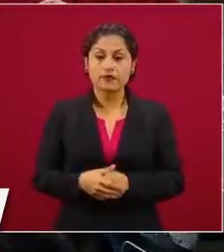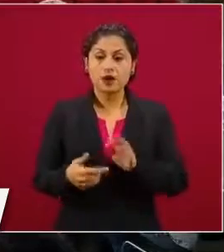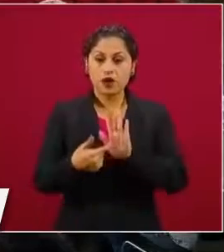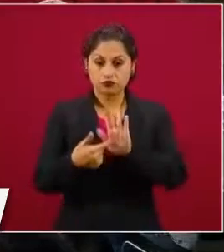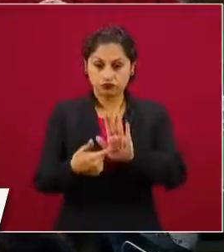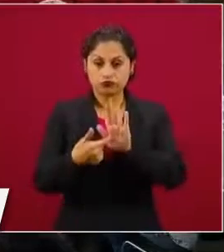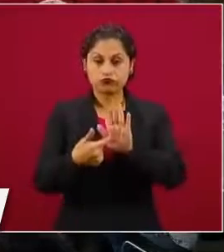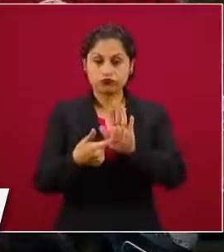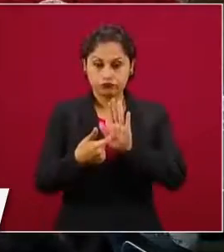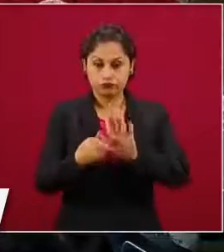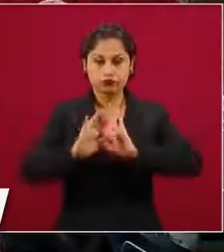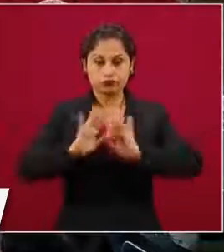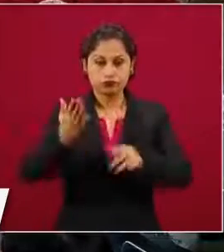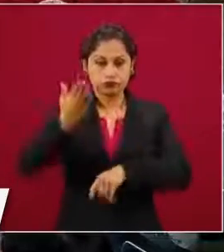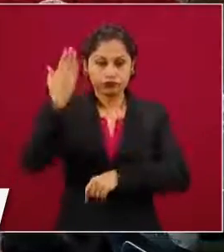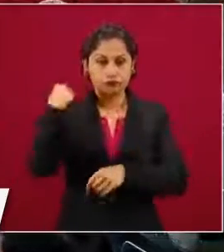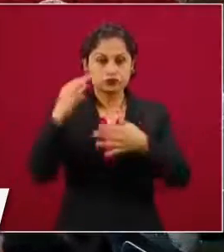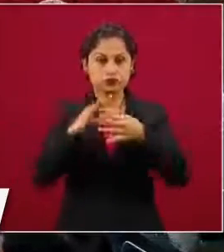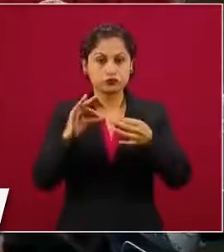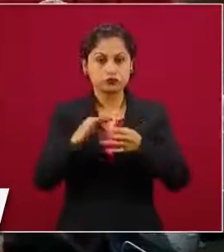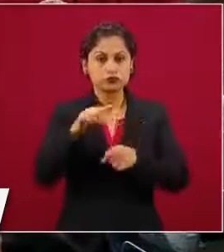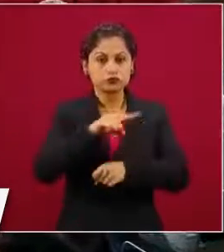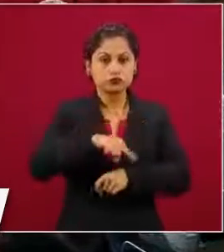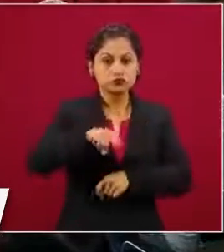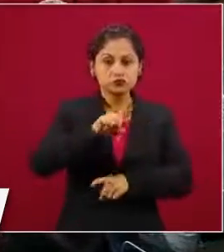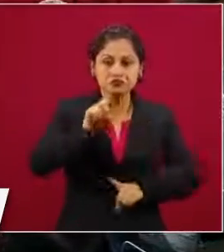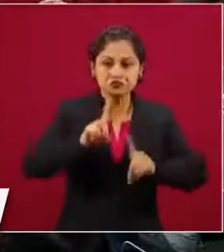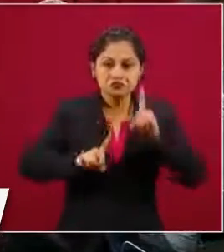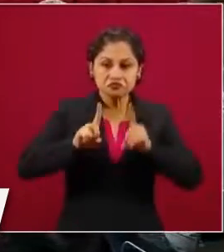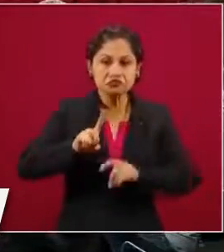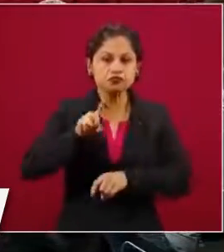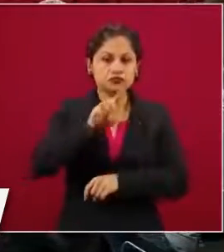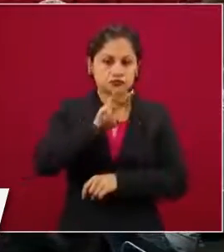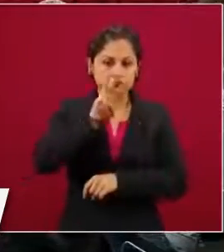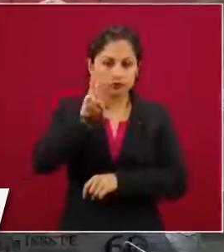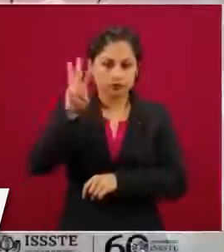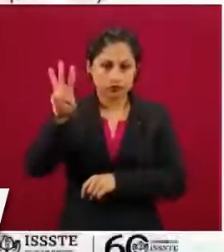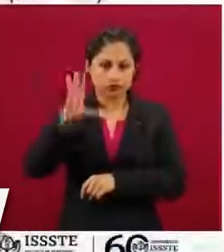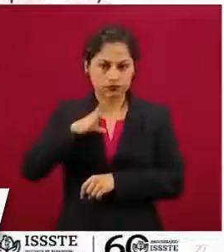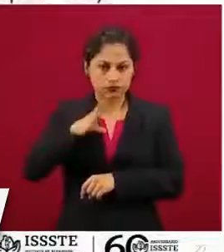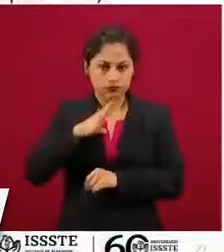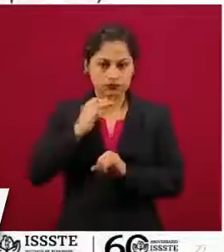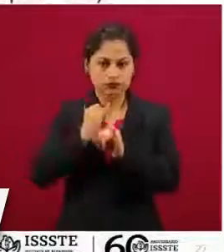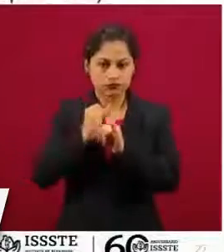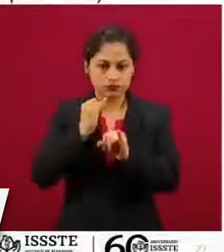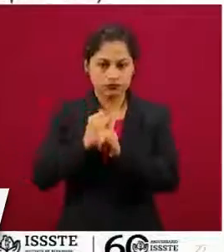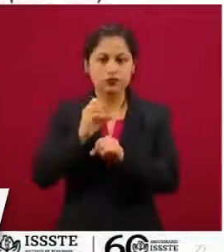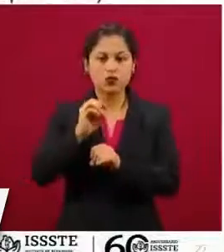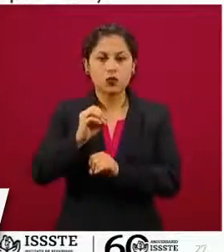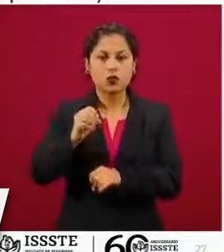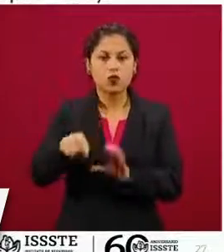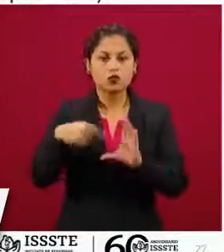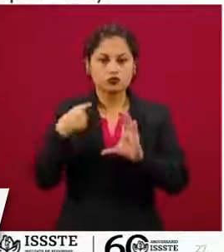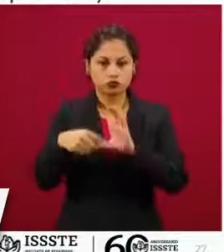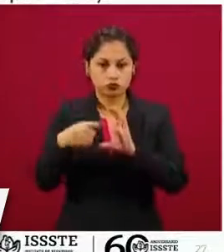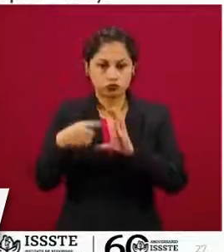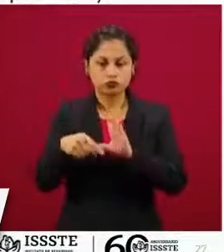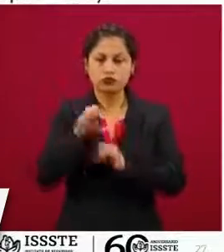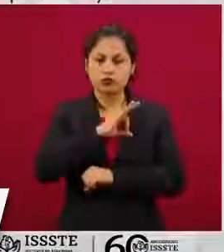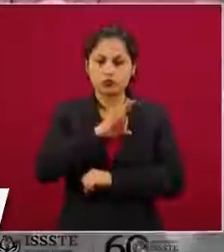difundido, cualquier tipo de consulta es nuestro correo electrónico, el número telefónico y nuestra página de internet. Es cuanto.